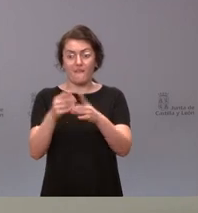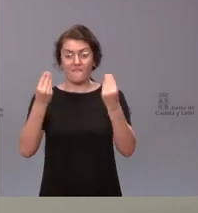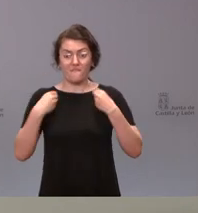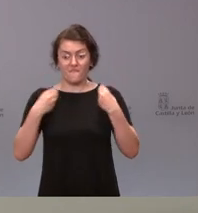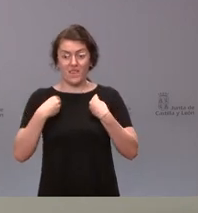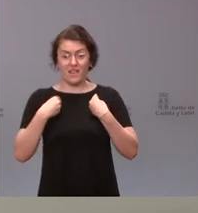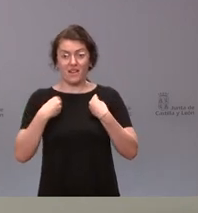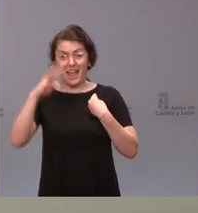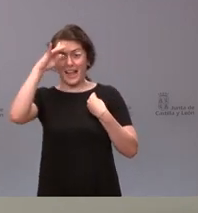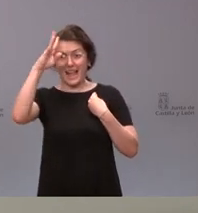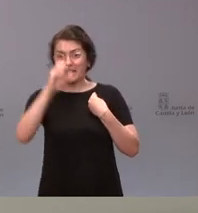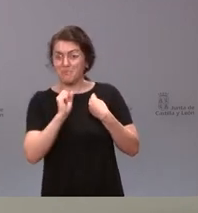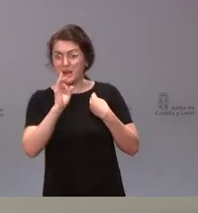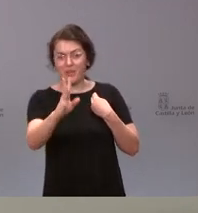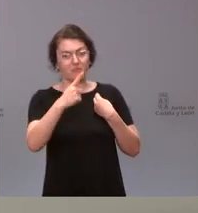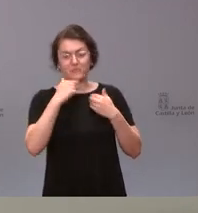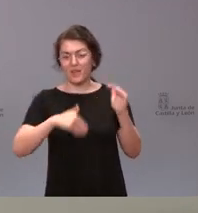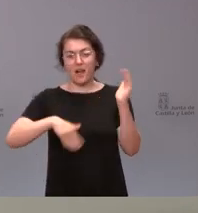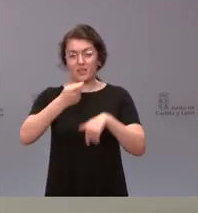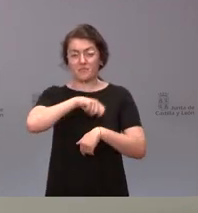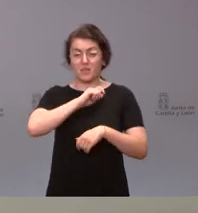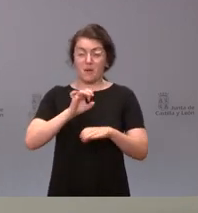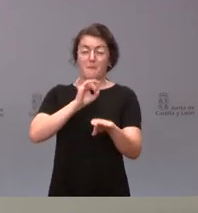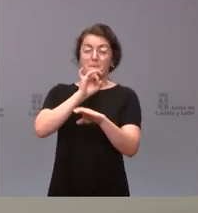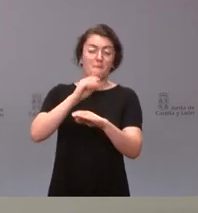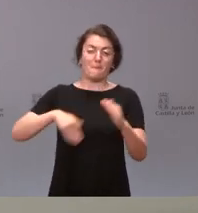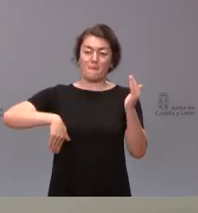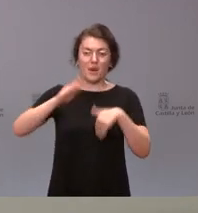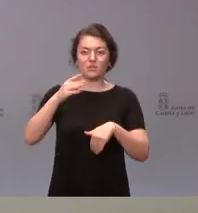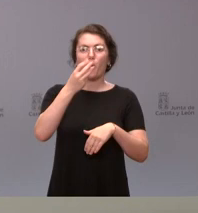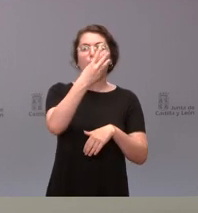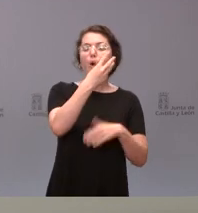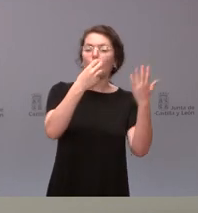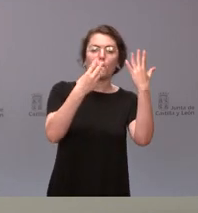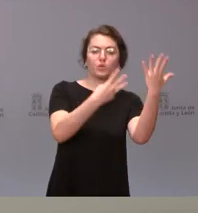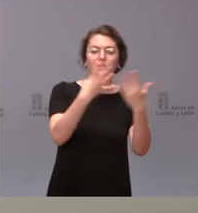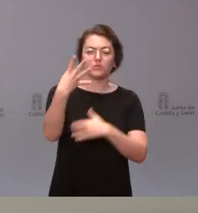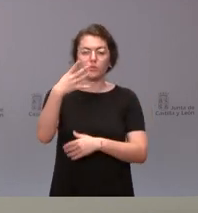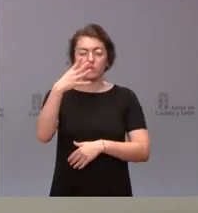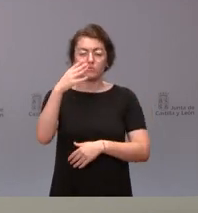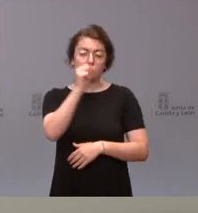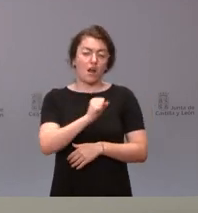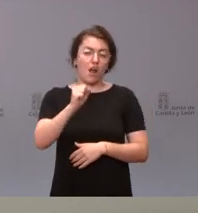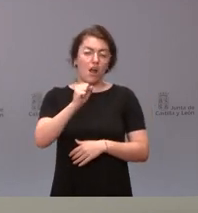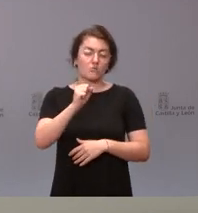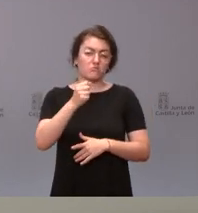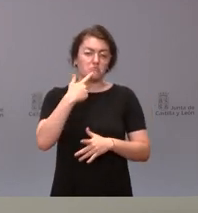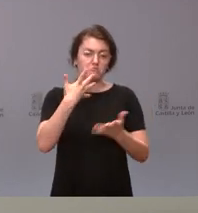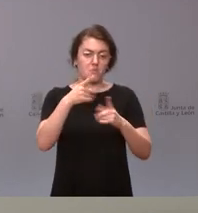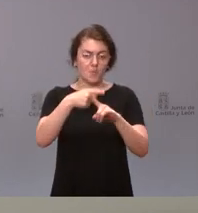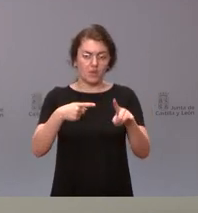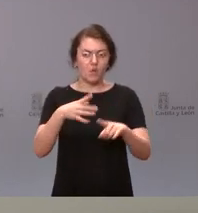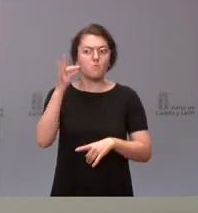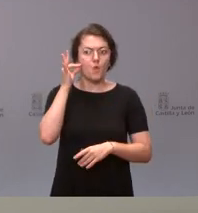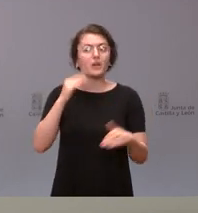de España, 84 años de media, mucho más incluso en el caso de las mujeres, como ustedes saben, y es compatible a su vez